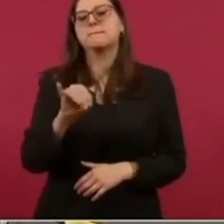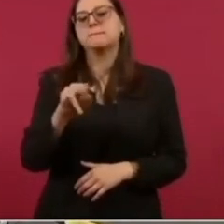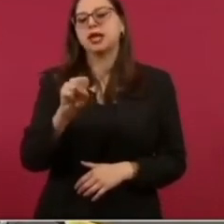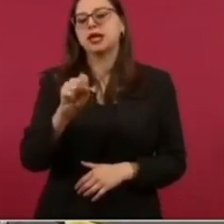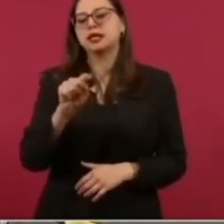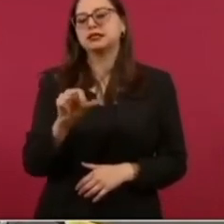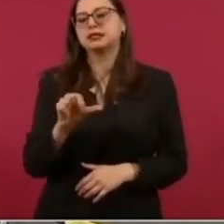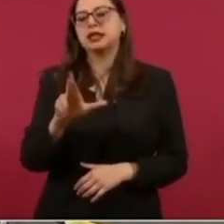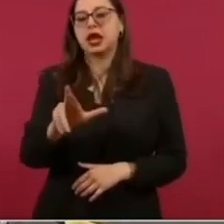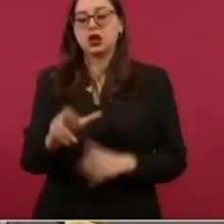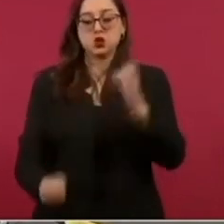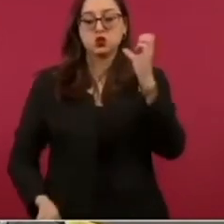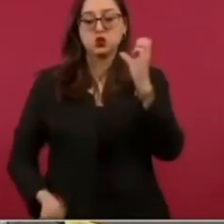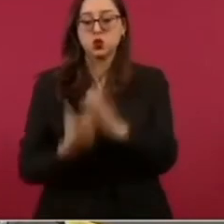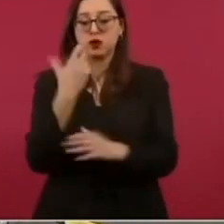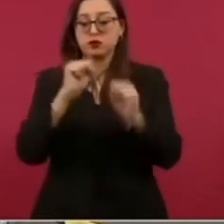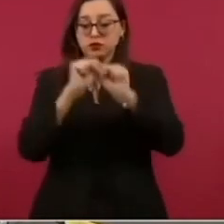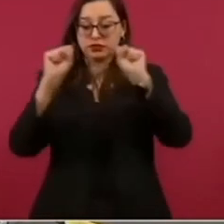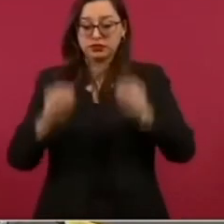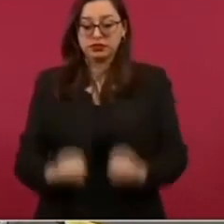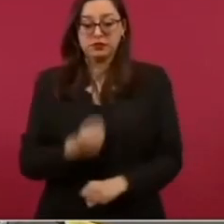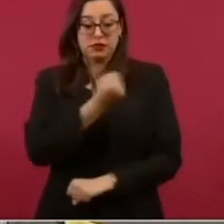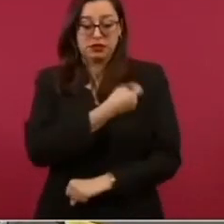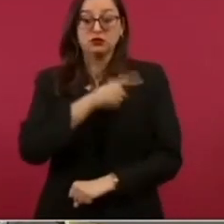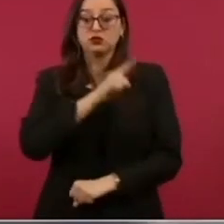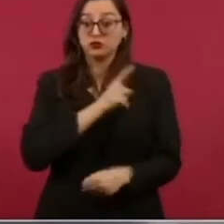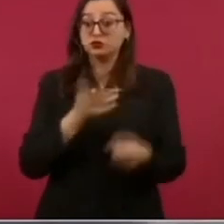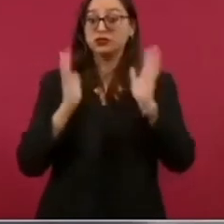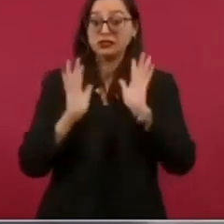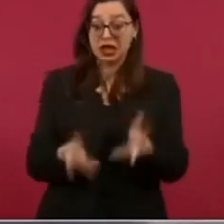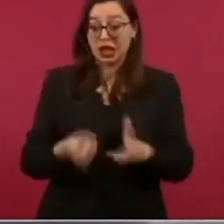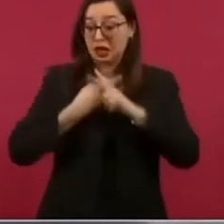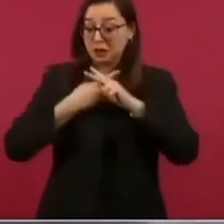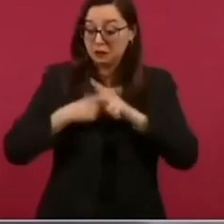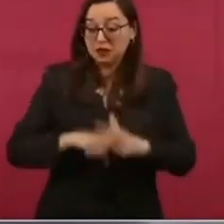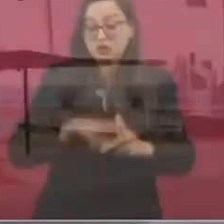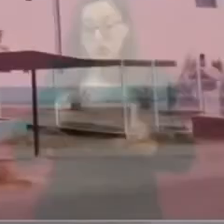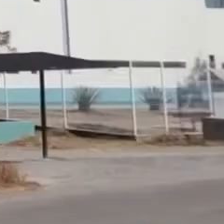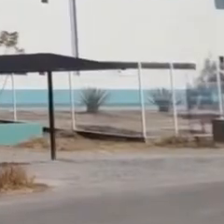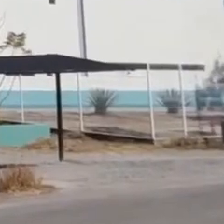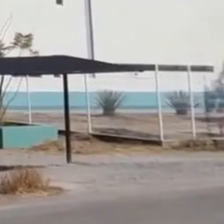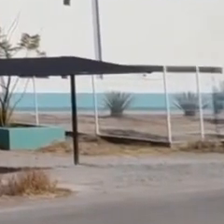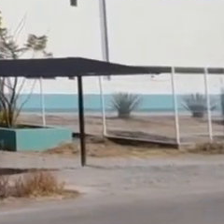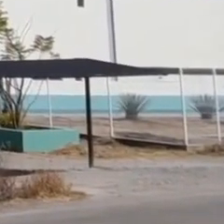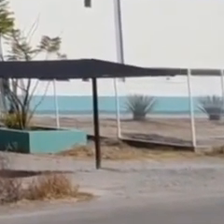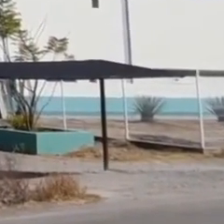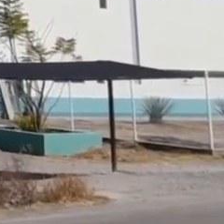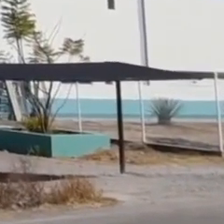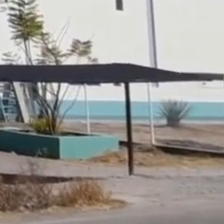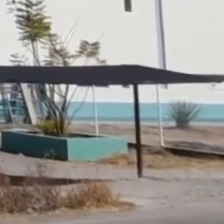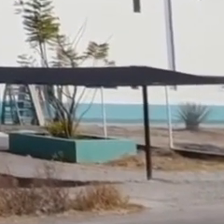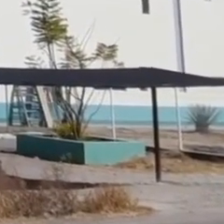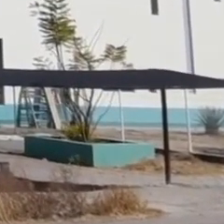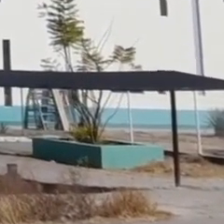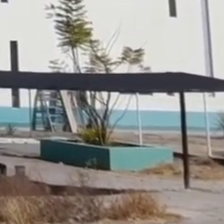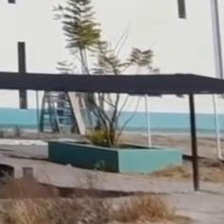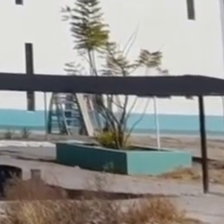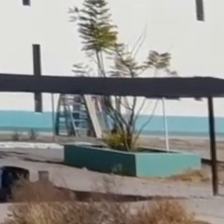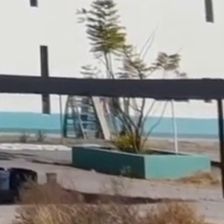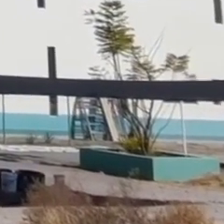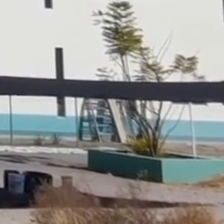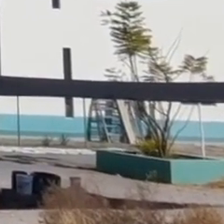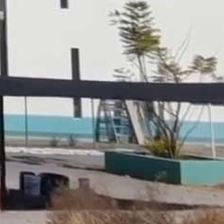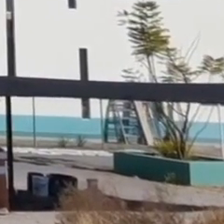calidad gratuito y universal. La transformación de los servicios de salud